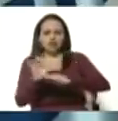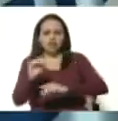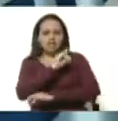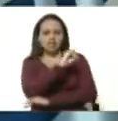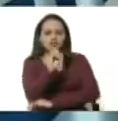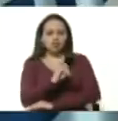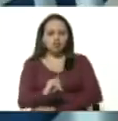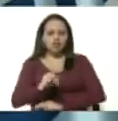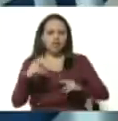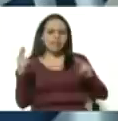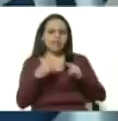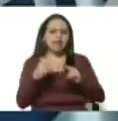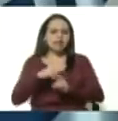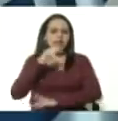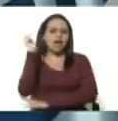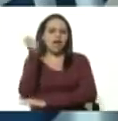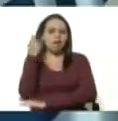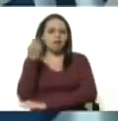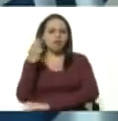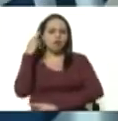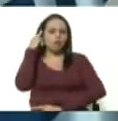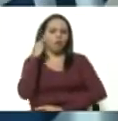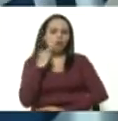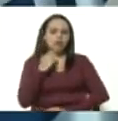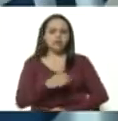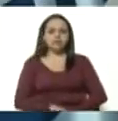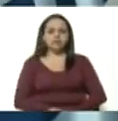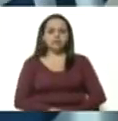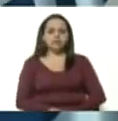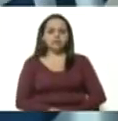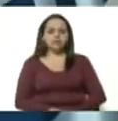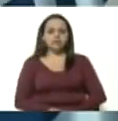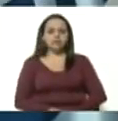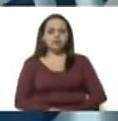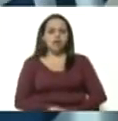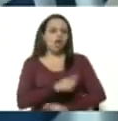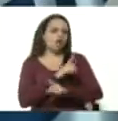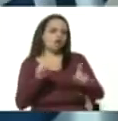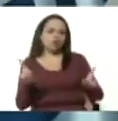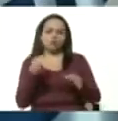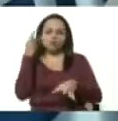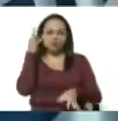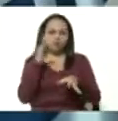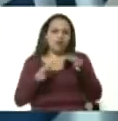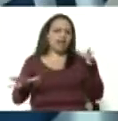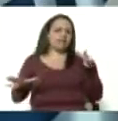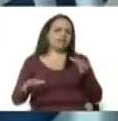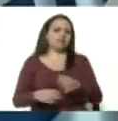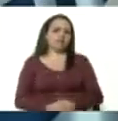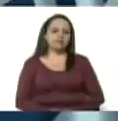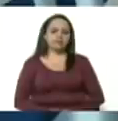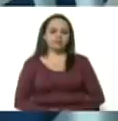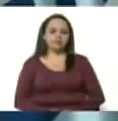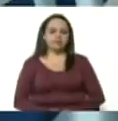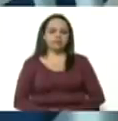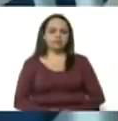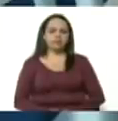Táchira Apure y Bolívar no es accidental ni casual que